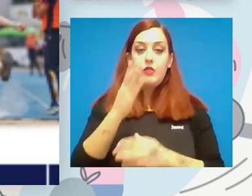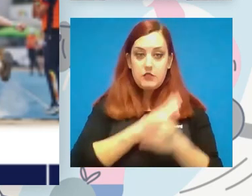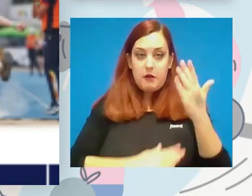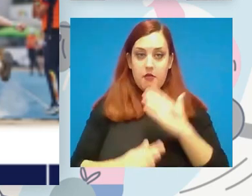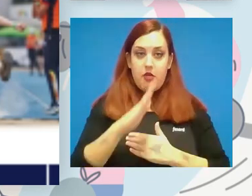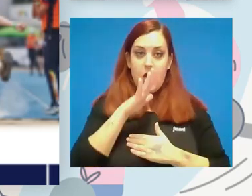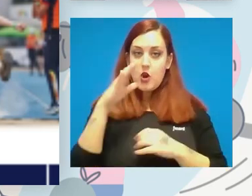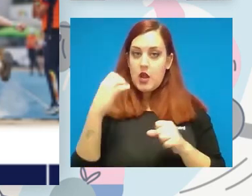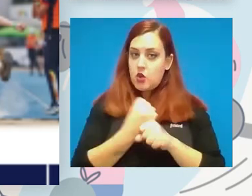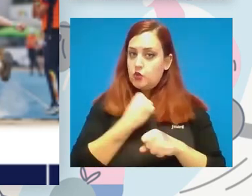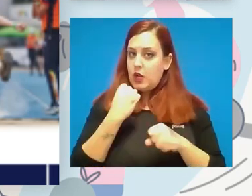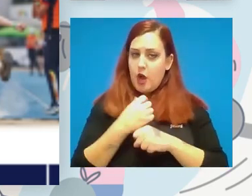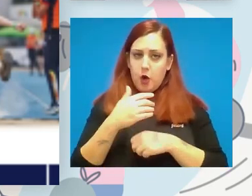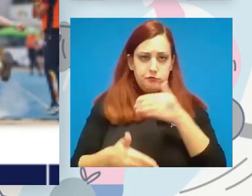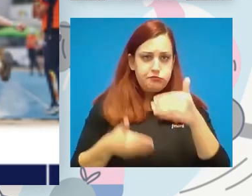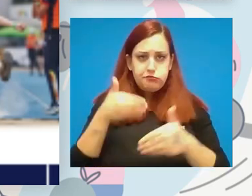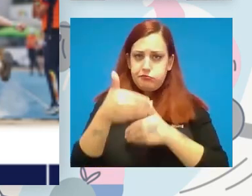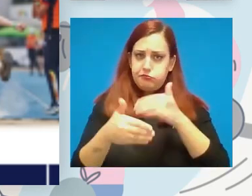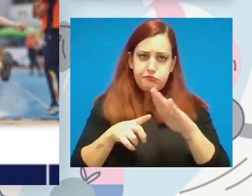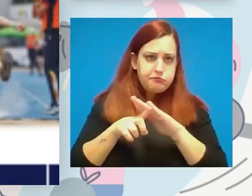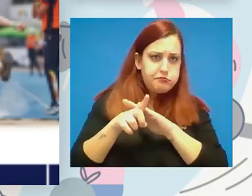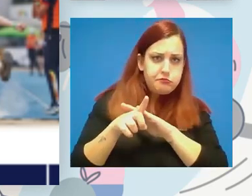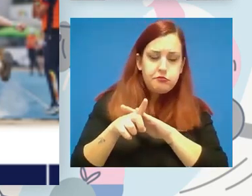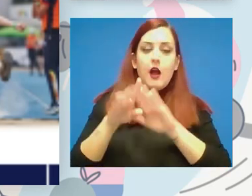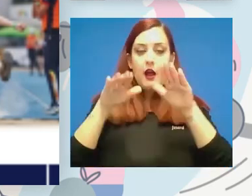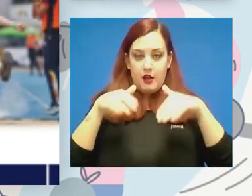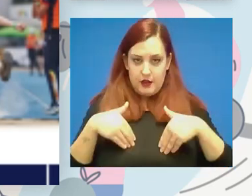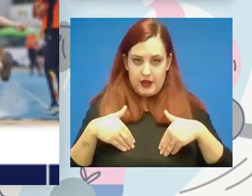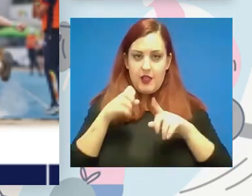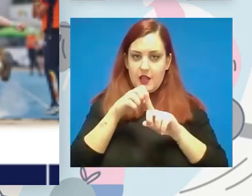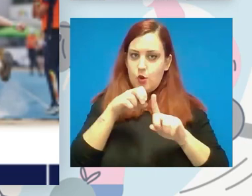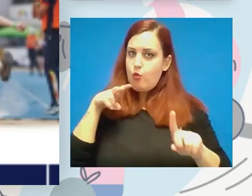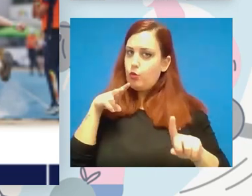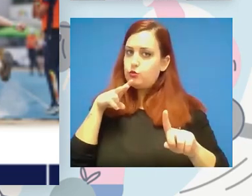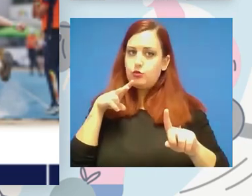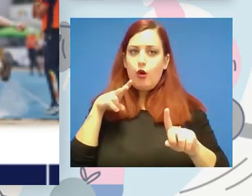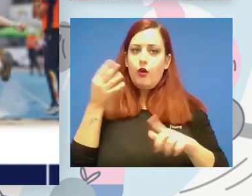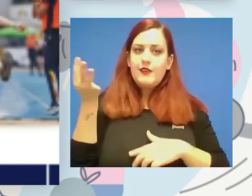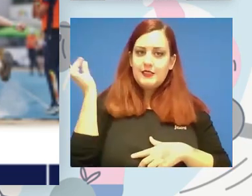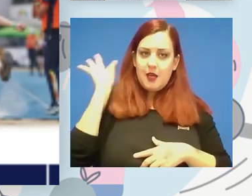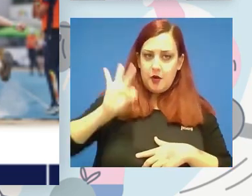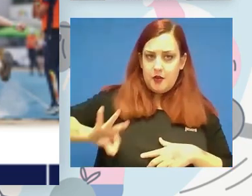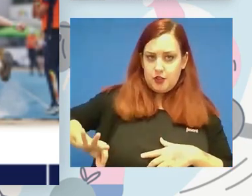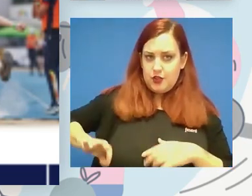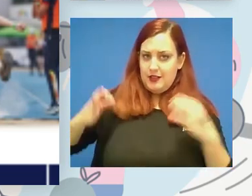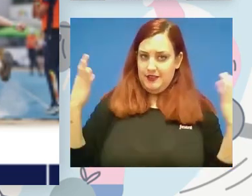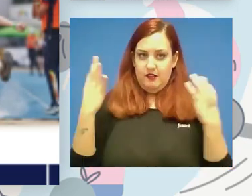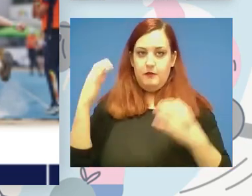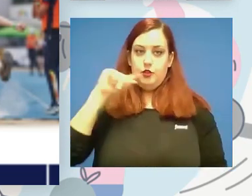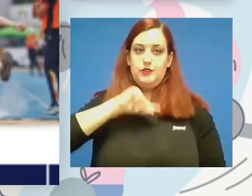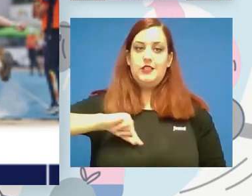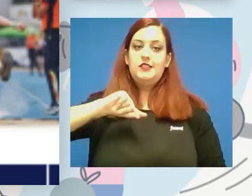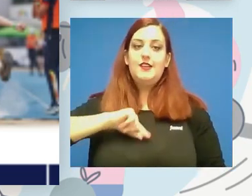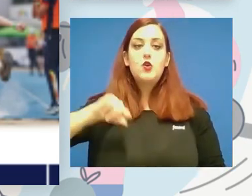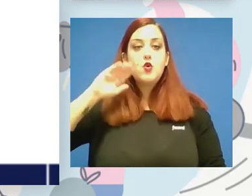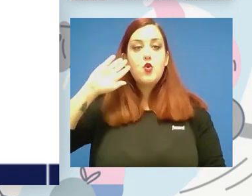muy, muy desarrollado, muy, muy desarrollado y la verdad que desde un punto de vista profesional pues tenemos que estar orgullosos y como